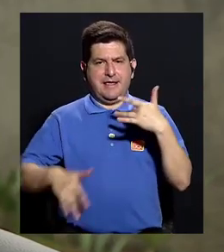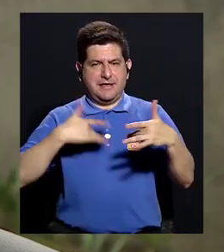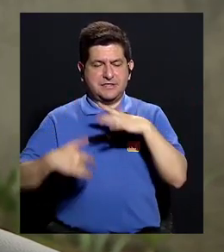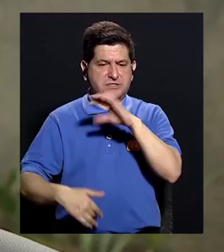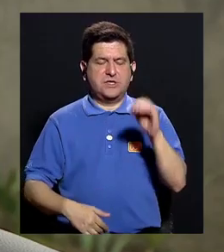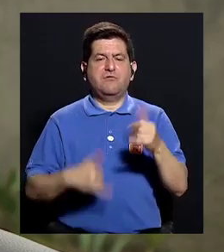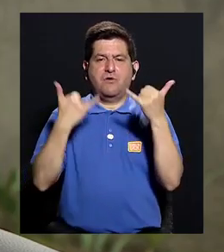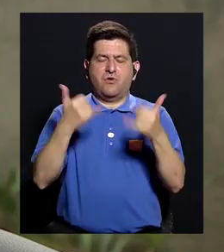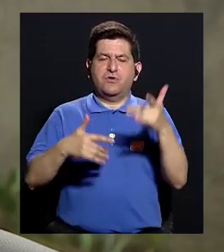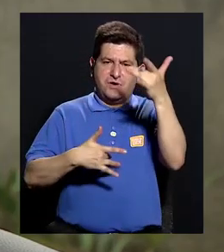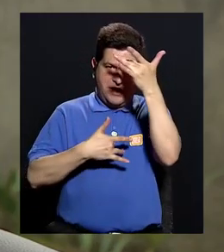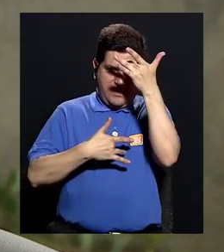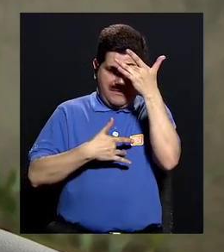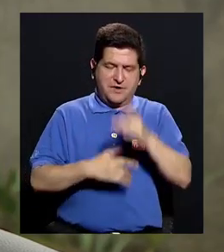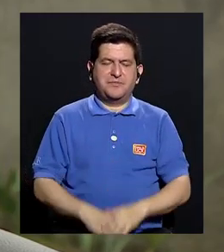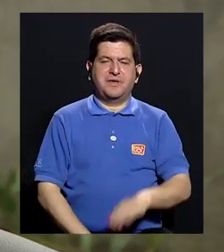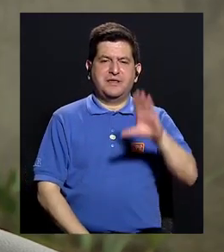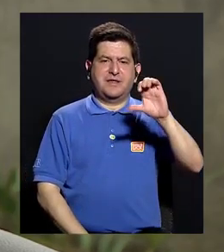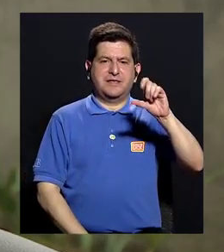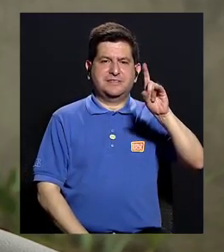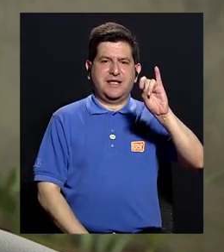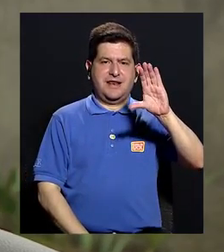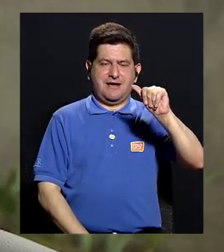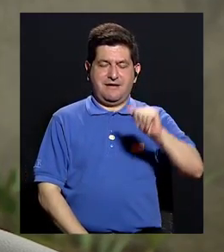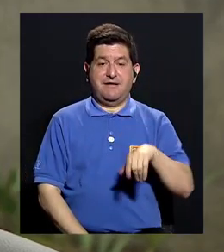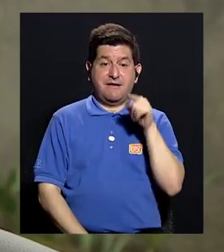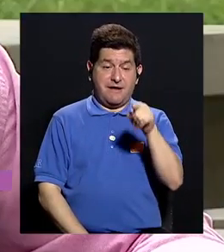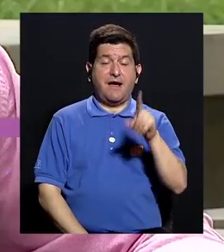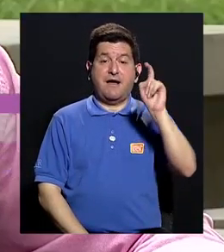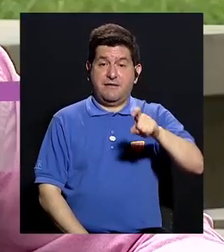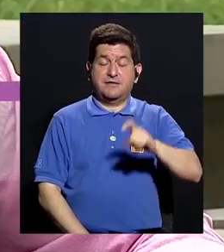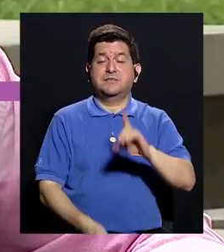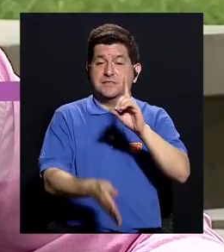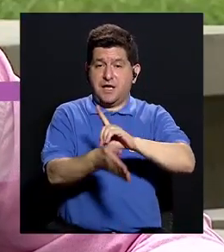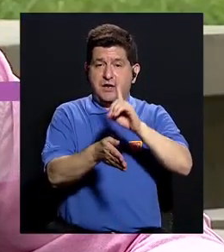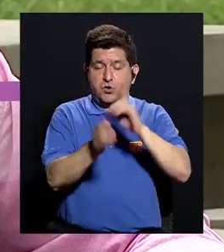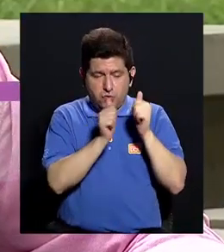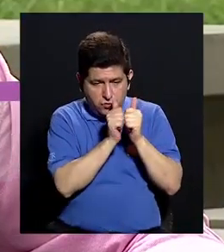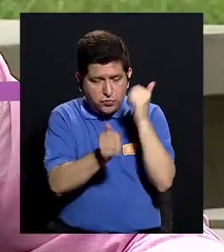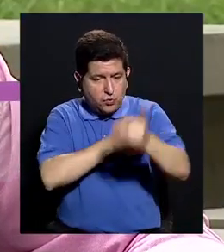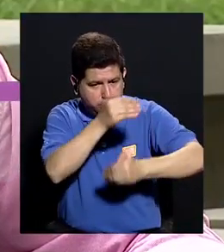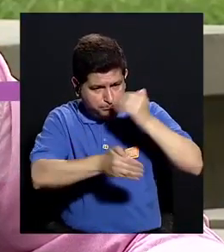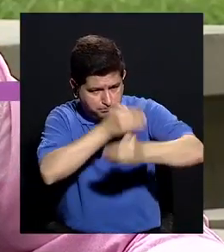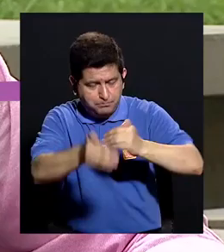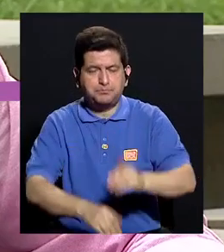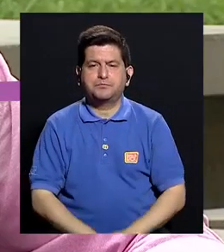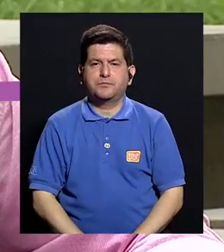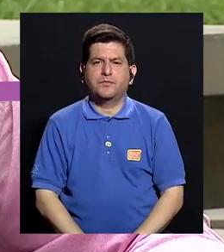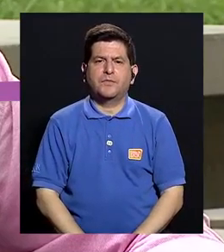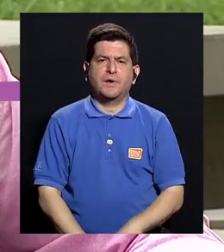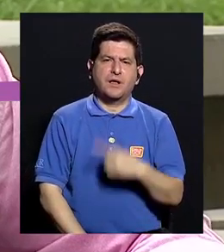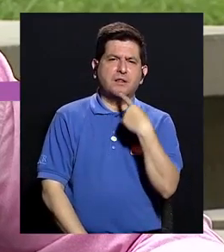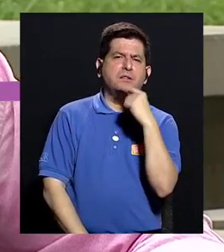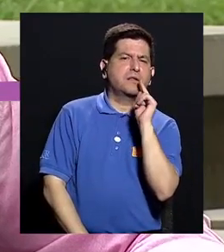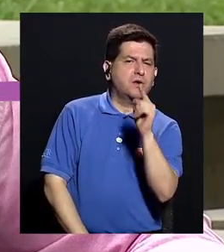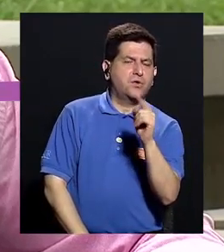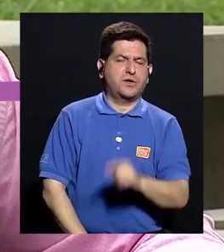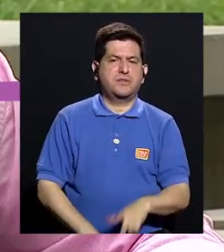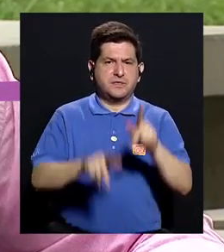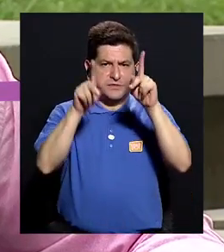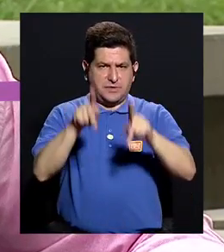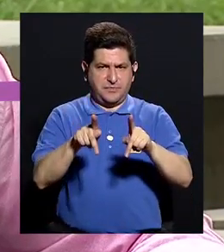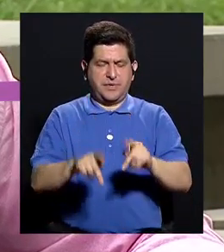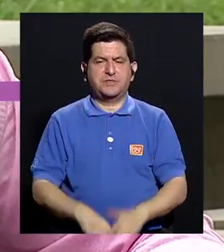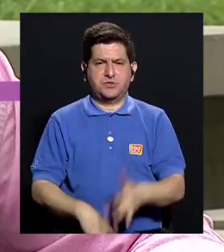que estar todo el proceso. Y guiado, por supuesto, con un médico. Ana, y quería preguntarle, entonces, segundo de sus palabras, si una